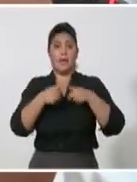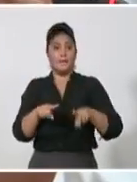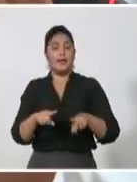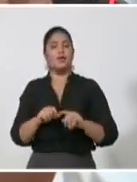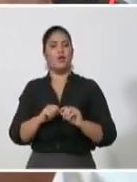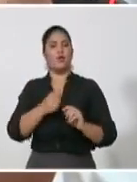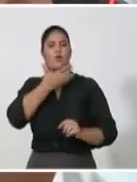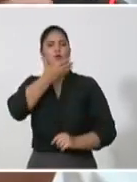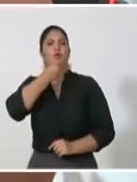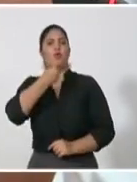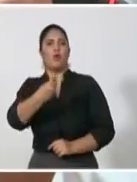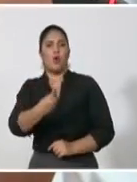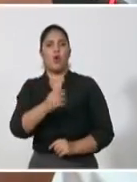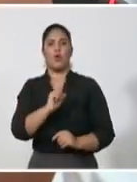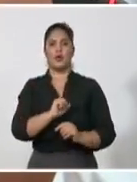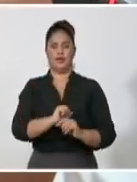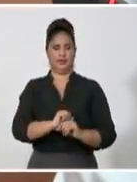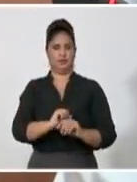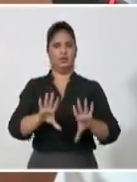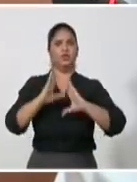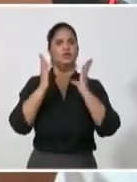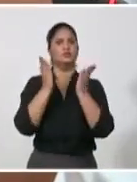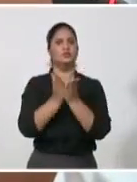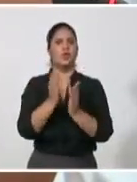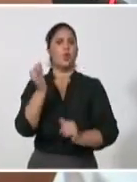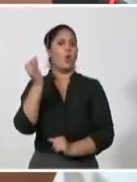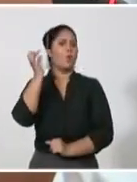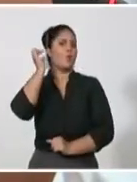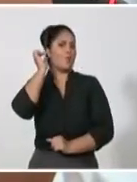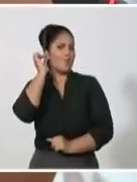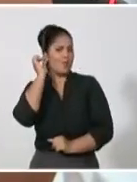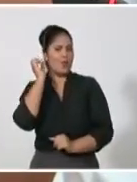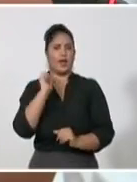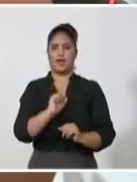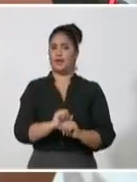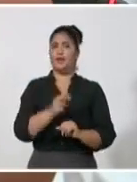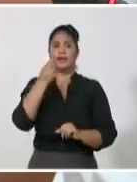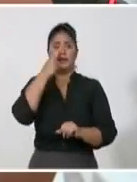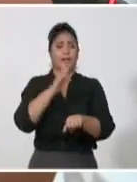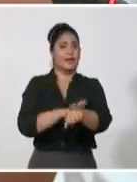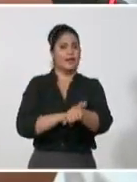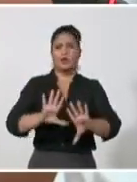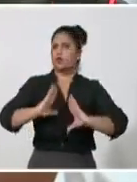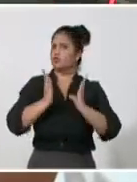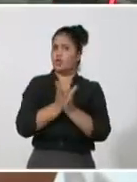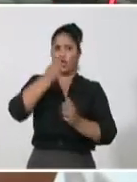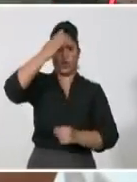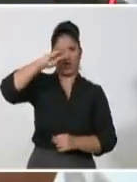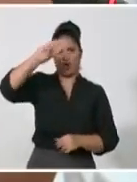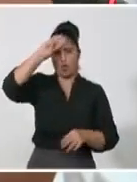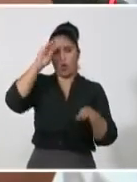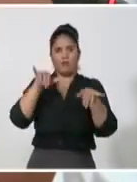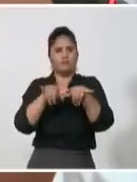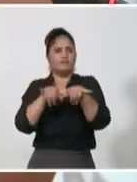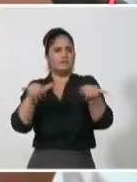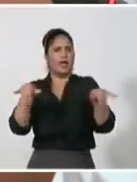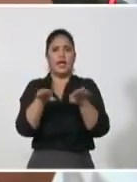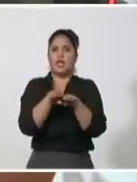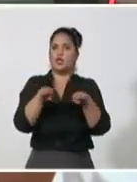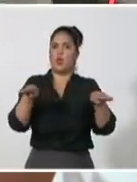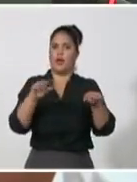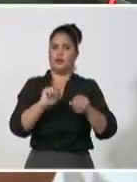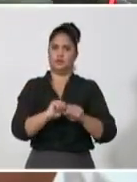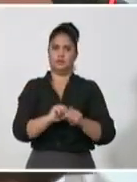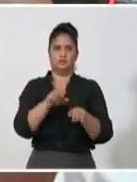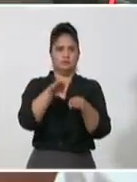jóvenes, mujeres, negros y mulatos. Pero es muy importante, que es lo que a veces no se entiende, sobre la base del mérito